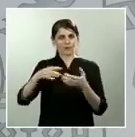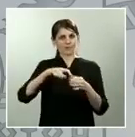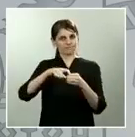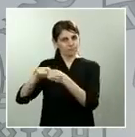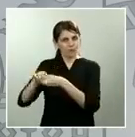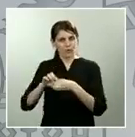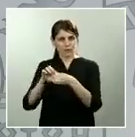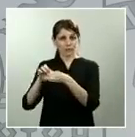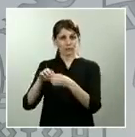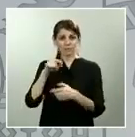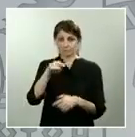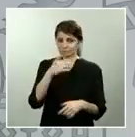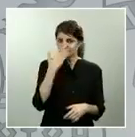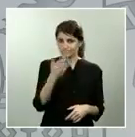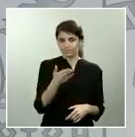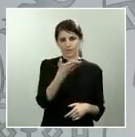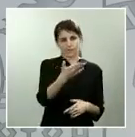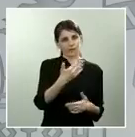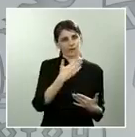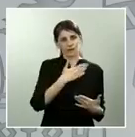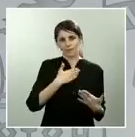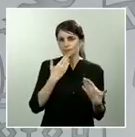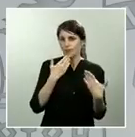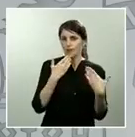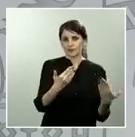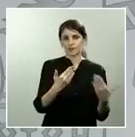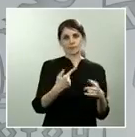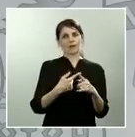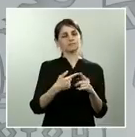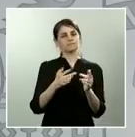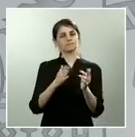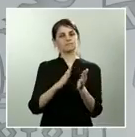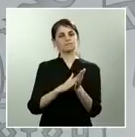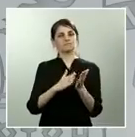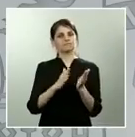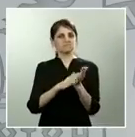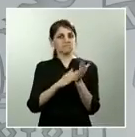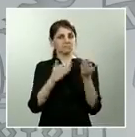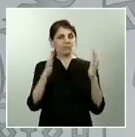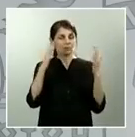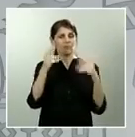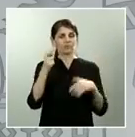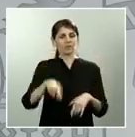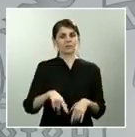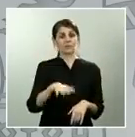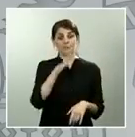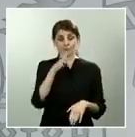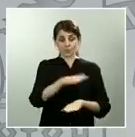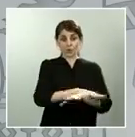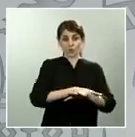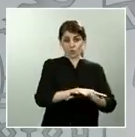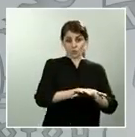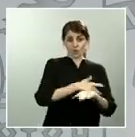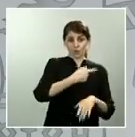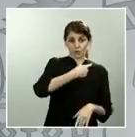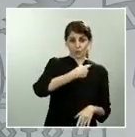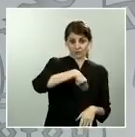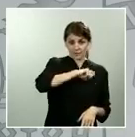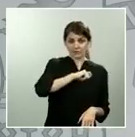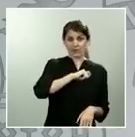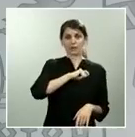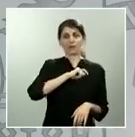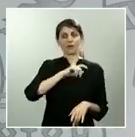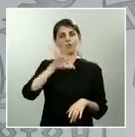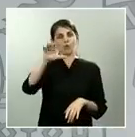que queremos celebrar, porque, efectivamente, tanto el Gobierno de España como comunidades autónomas y ayuntamientos tenemos mucha